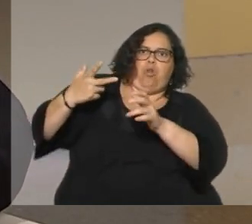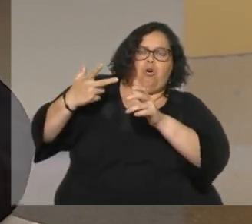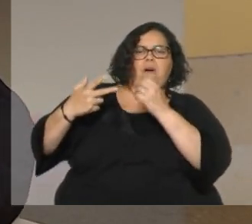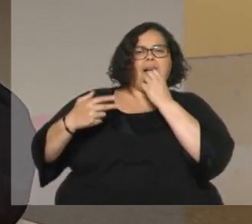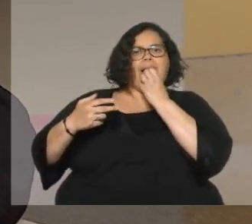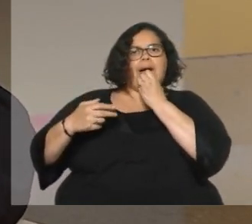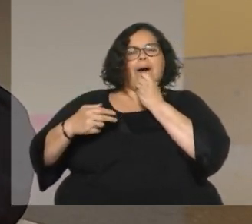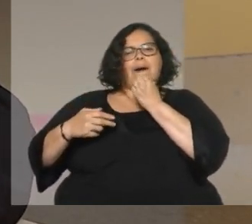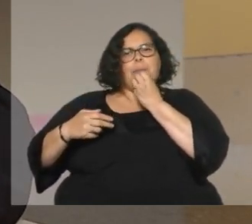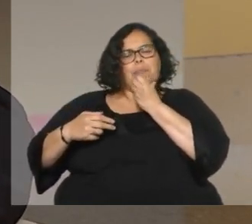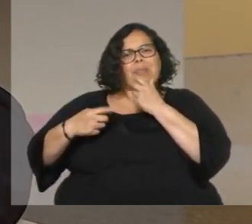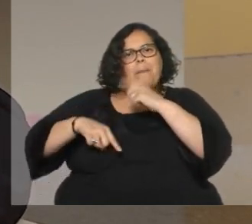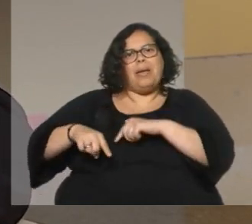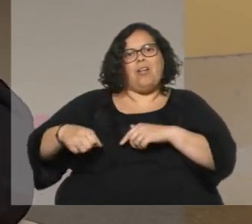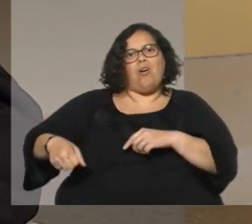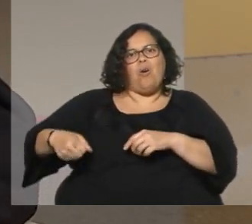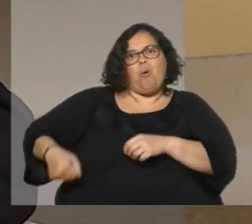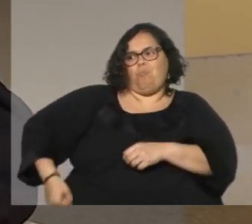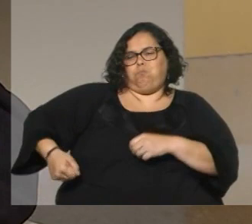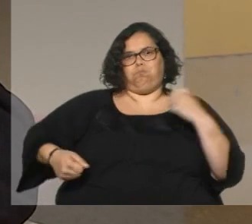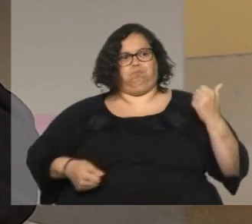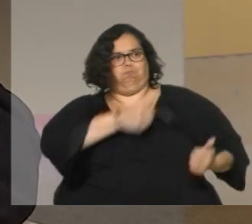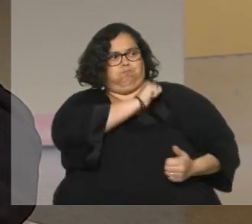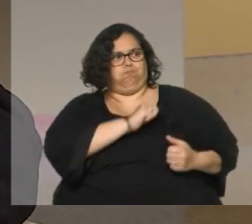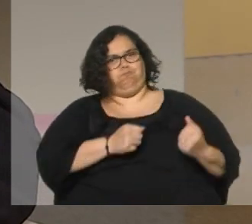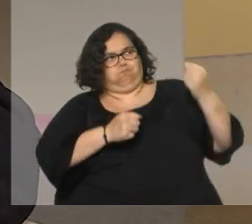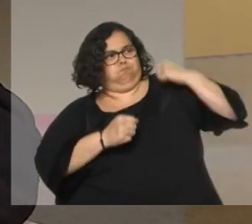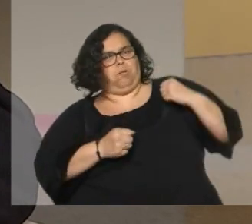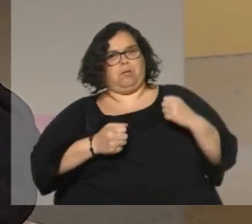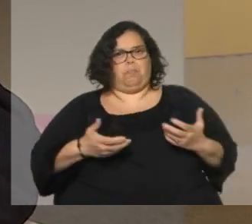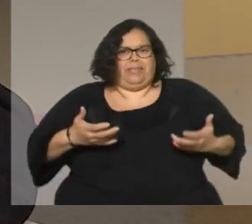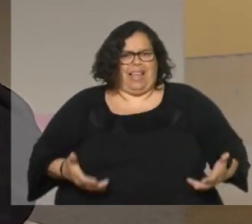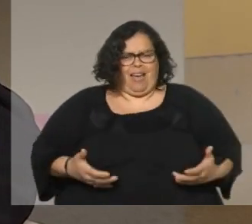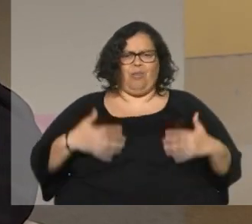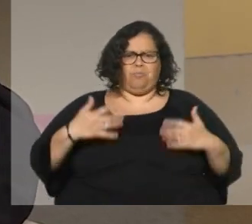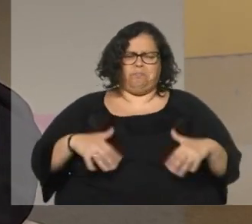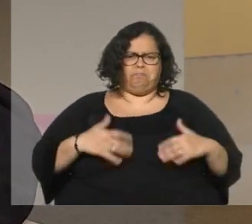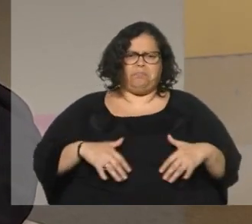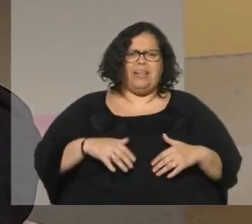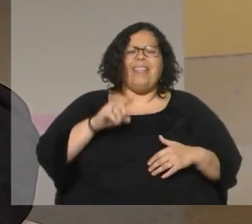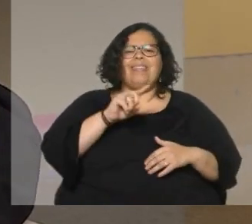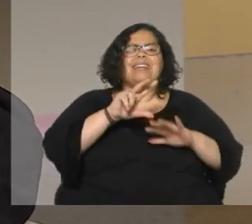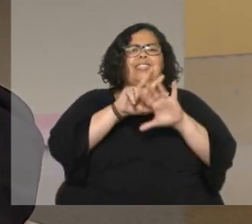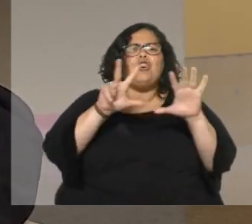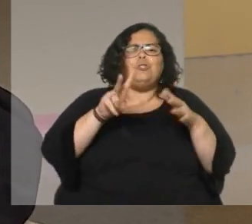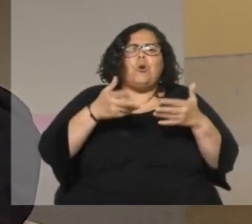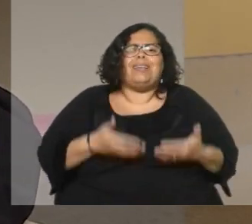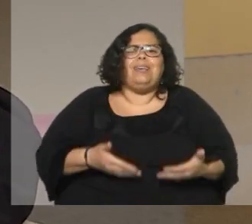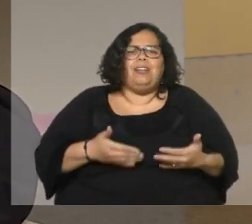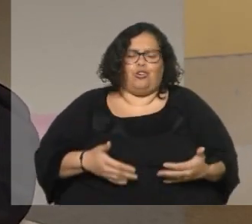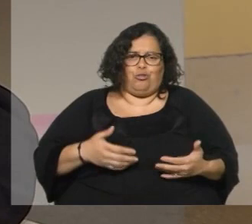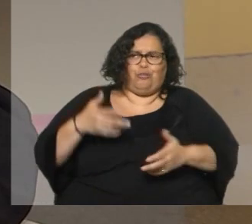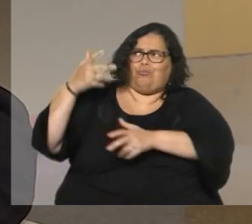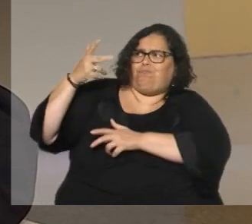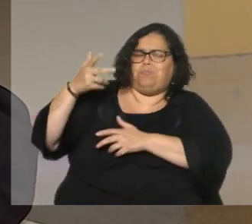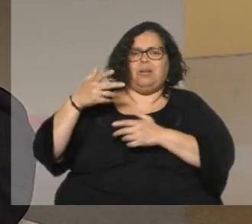tape la tenía que llevar colgada a su hombro el cameramen era un peso muerto, lo habíamos calculado entre todos de 18 kilos y en las